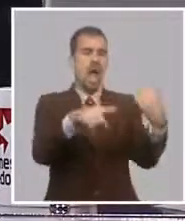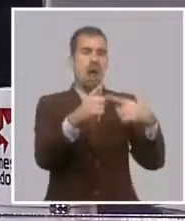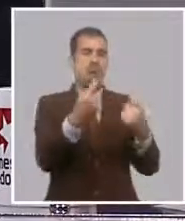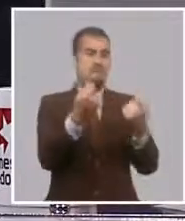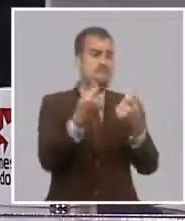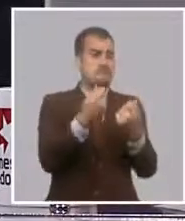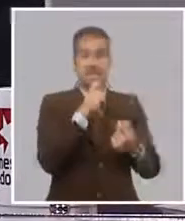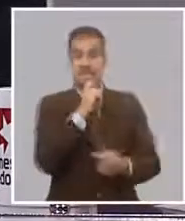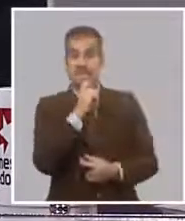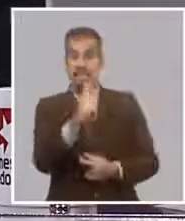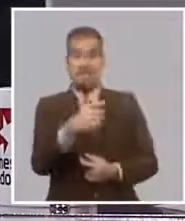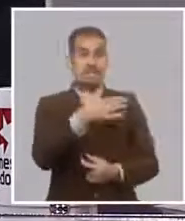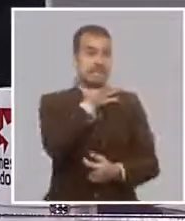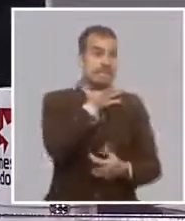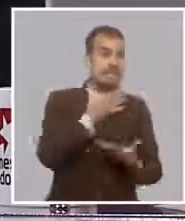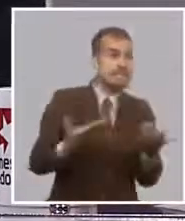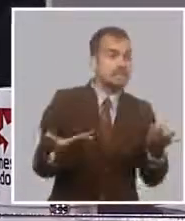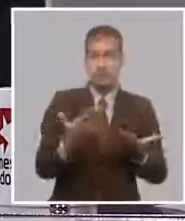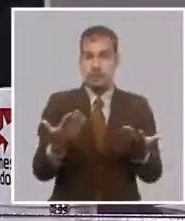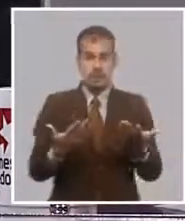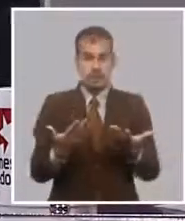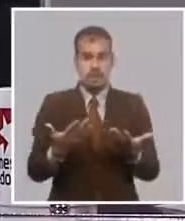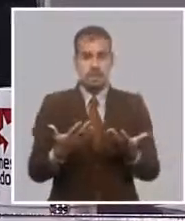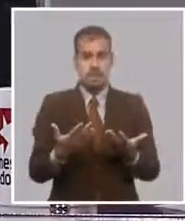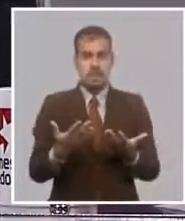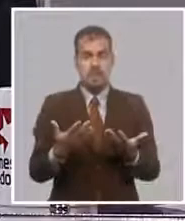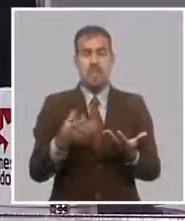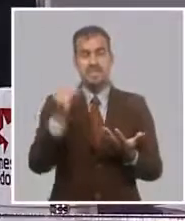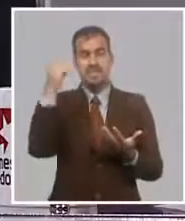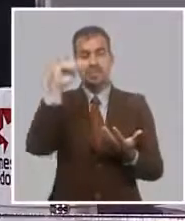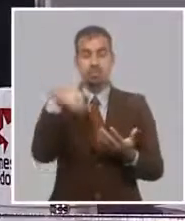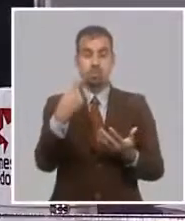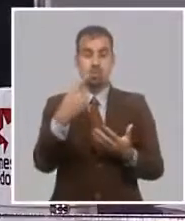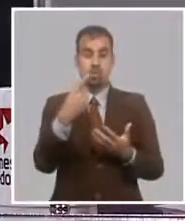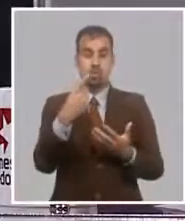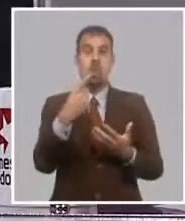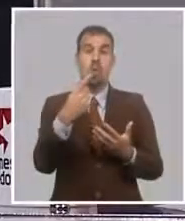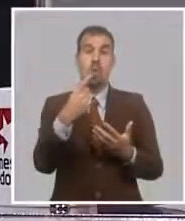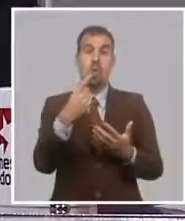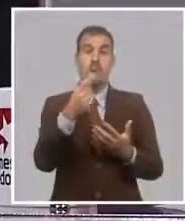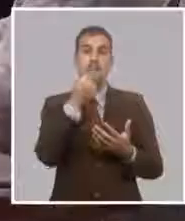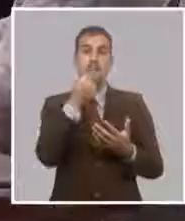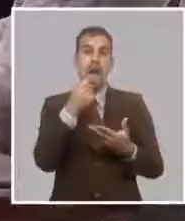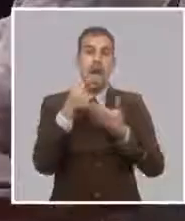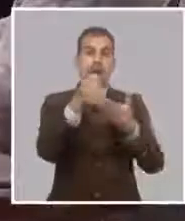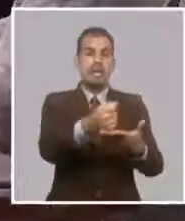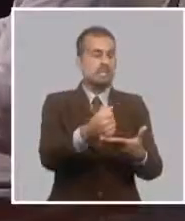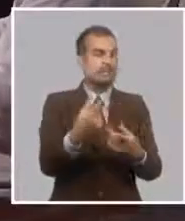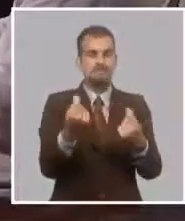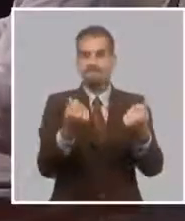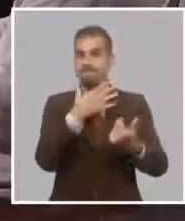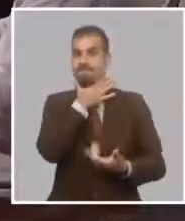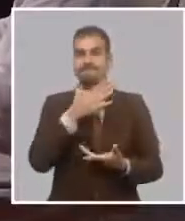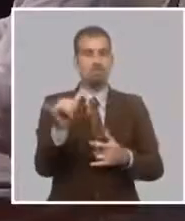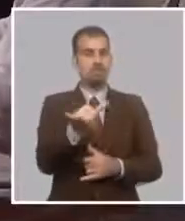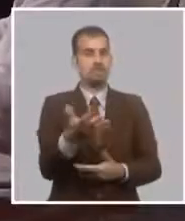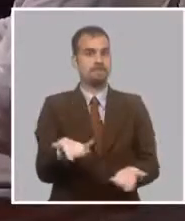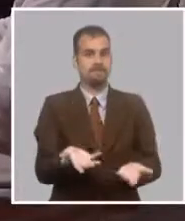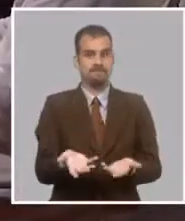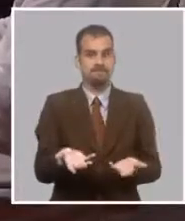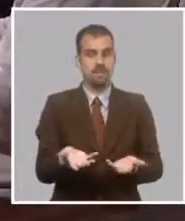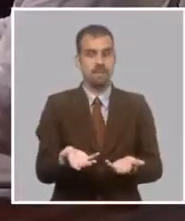suficientes, entonces el tema de las garantías de respaldo también eran insuficientes. Y esto todo conllevó